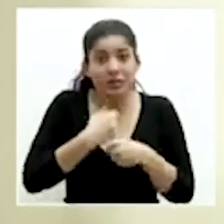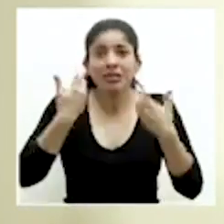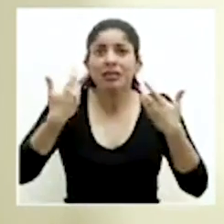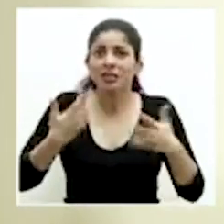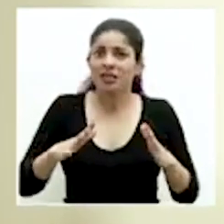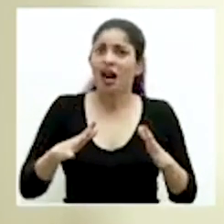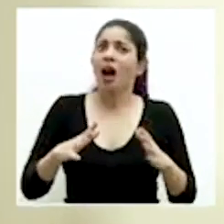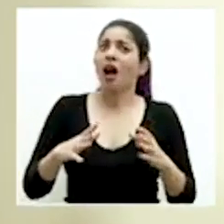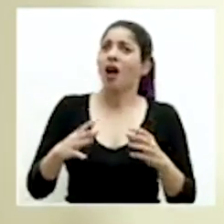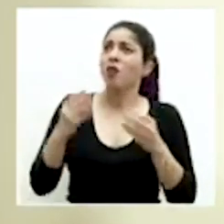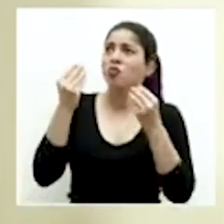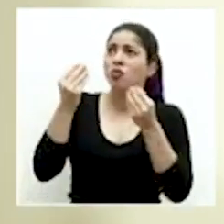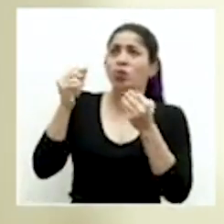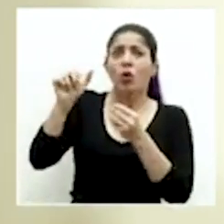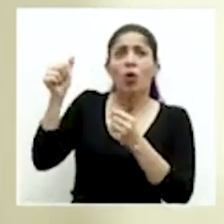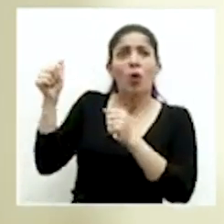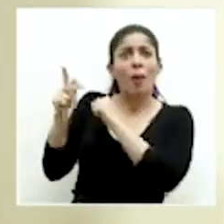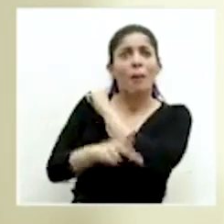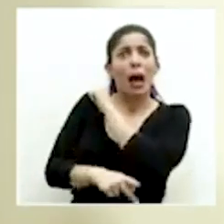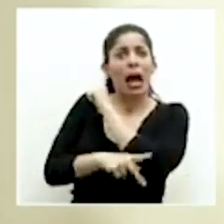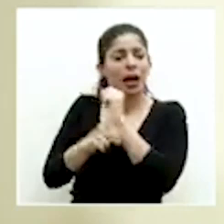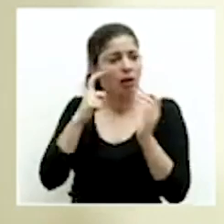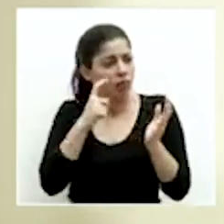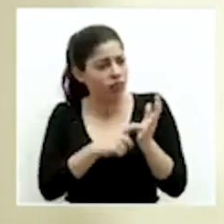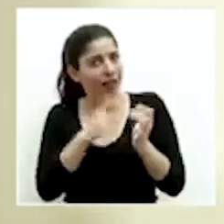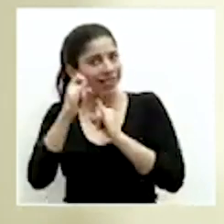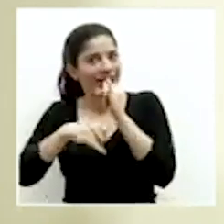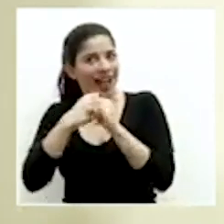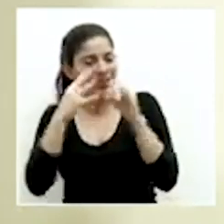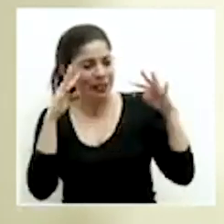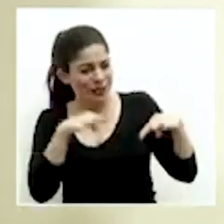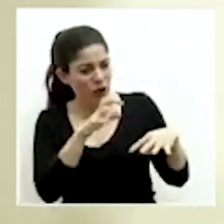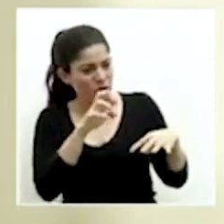reconocida por muchos otros países a nivel internacional